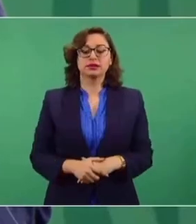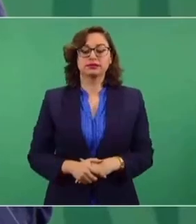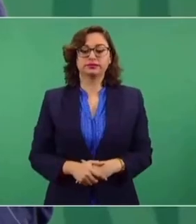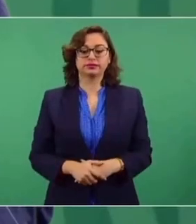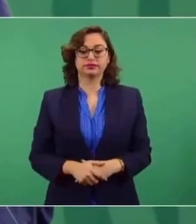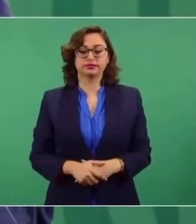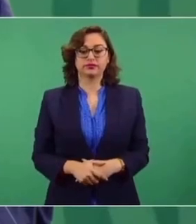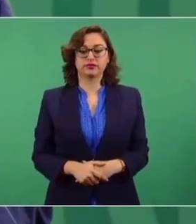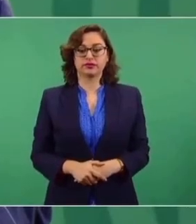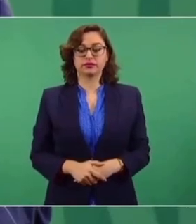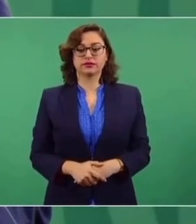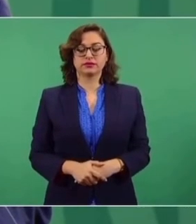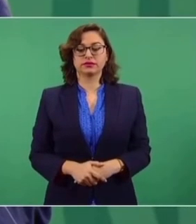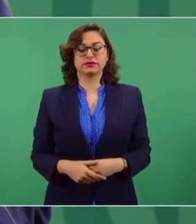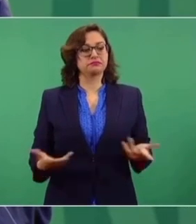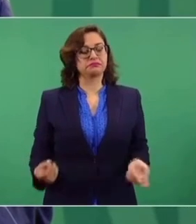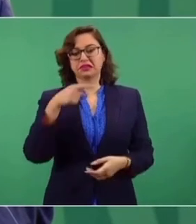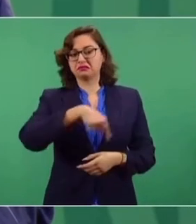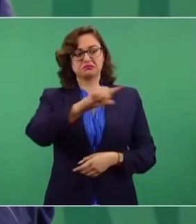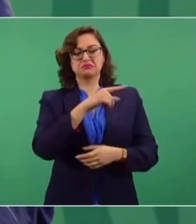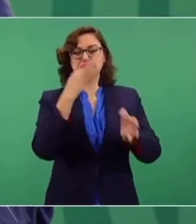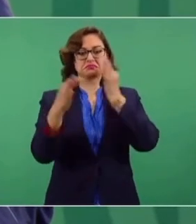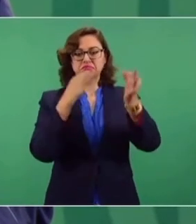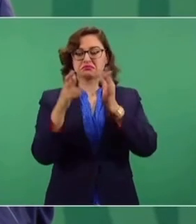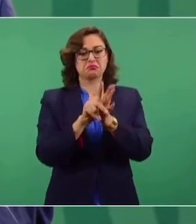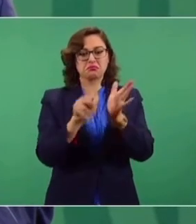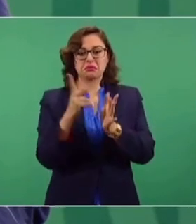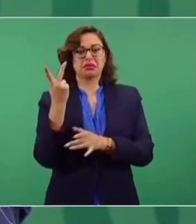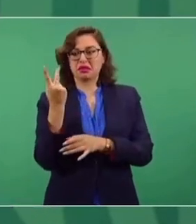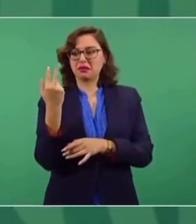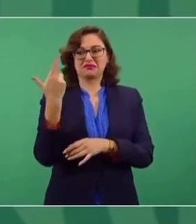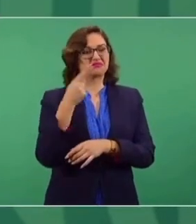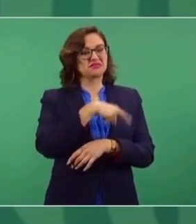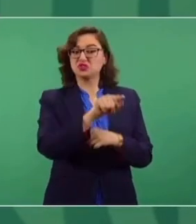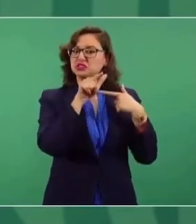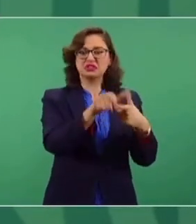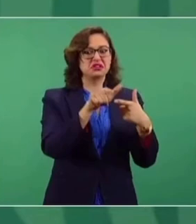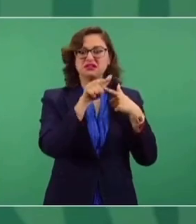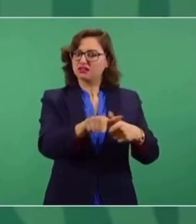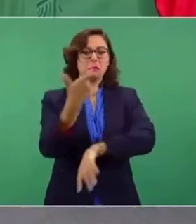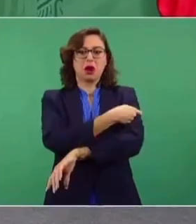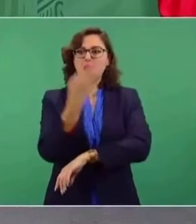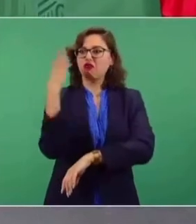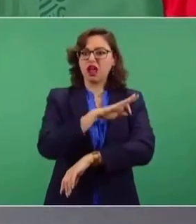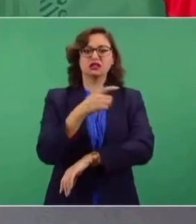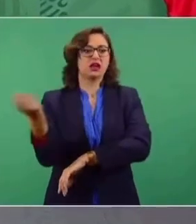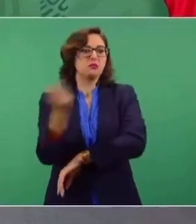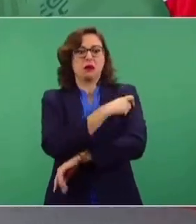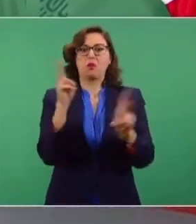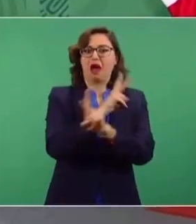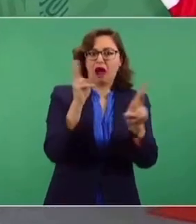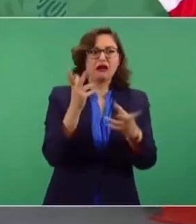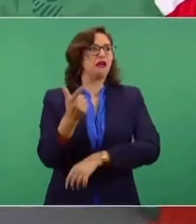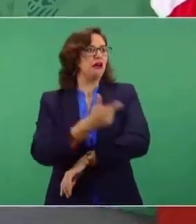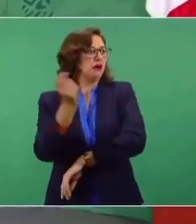Siguieron los medios, la mayoría de los medios, con lo de la vacuna falsa, la de aire.